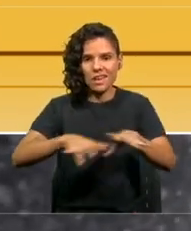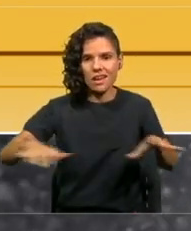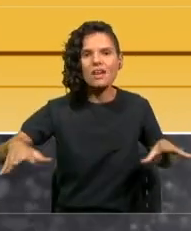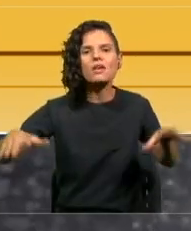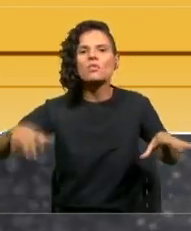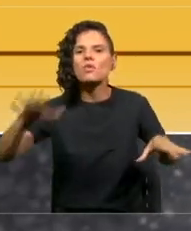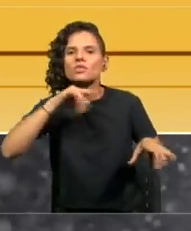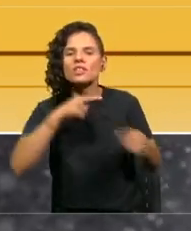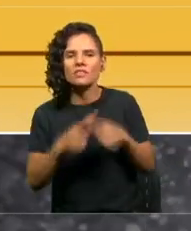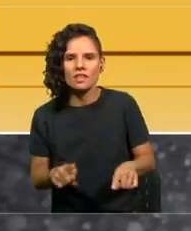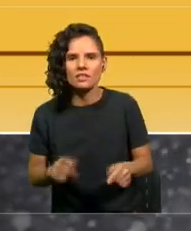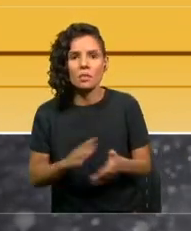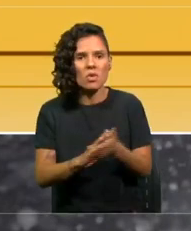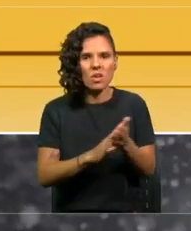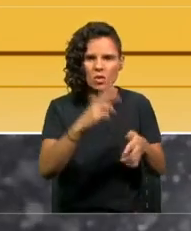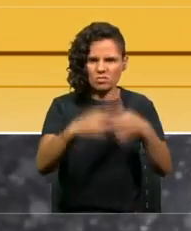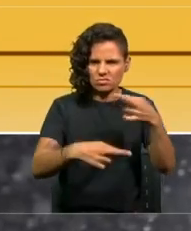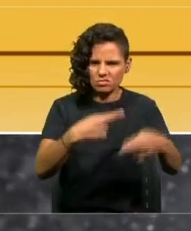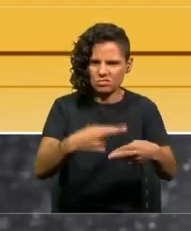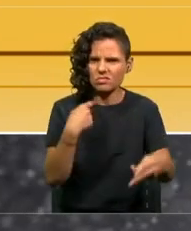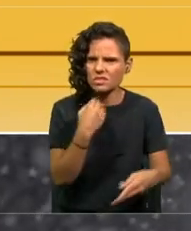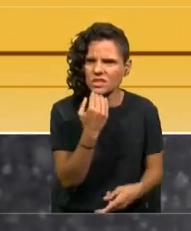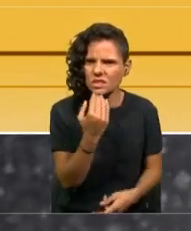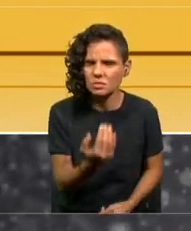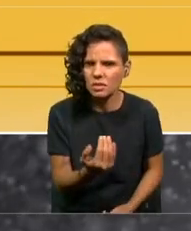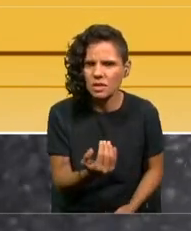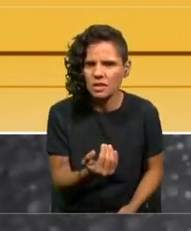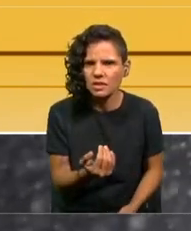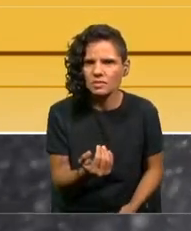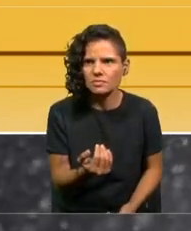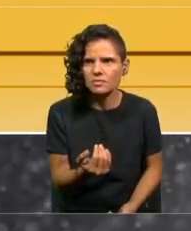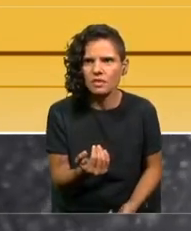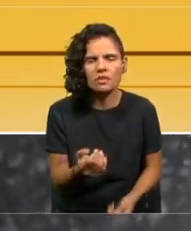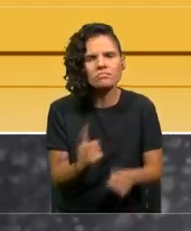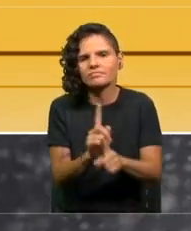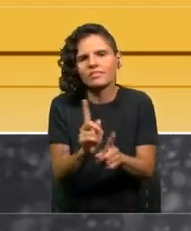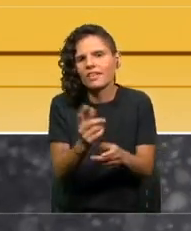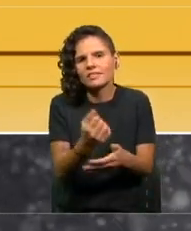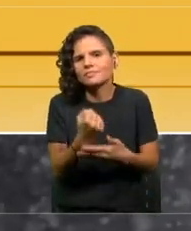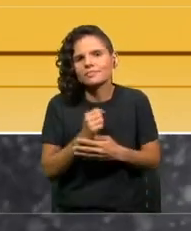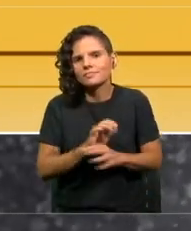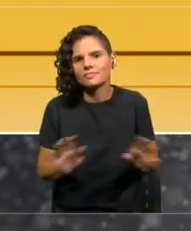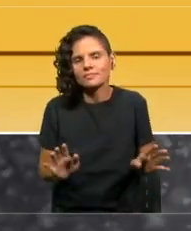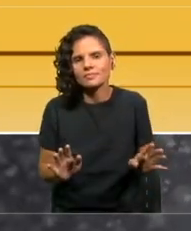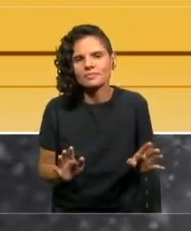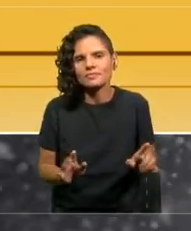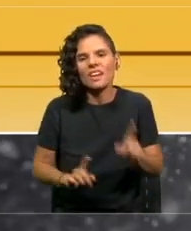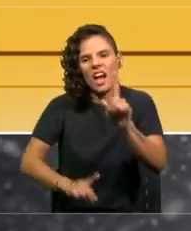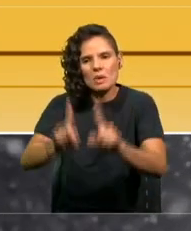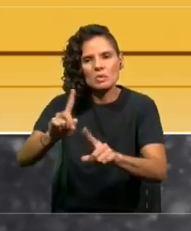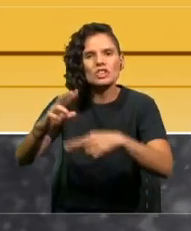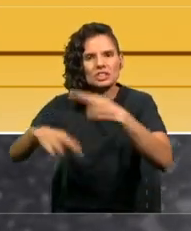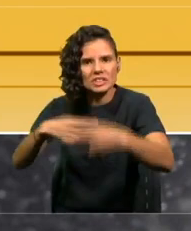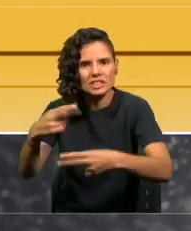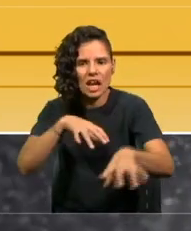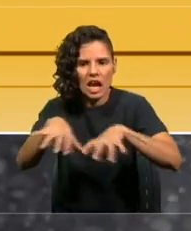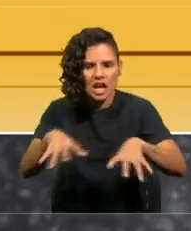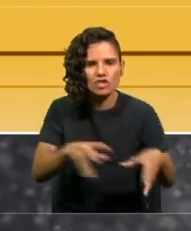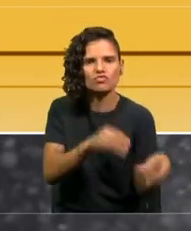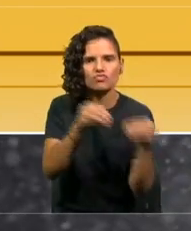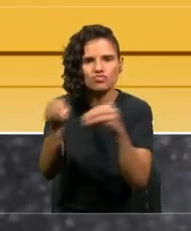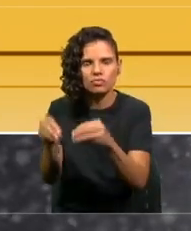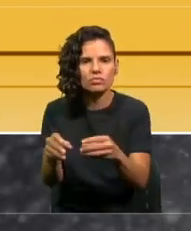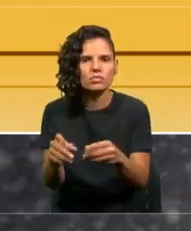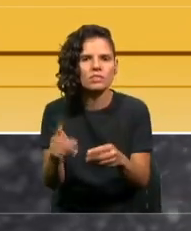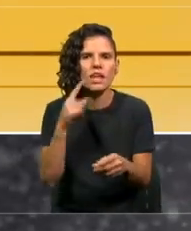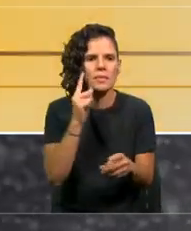sirve el reciclaje simple y llano, o por lo menos cierto tipo de reciclaje no sirve. El conservacionismo no sirve.